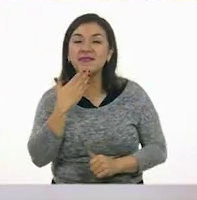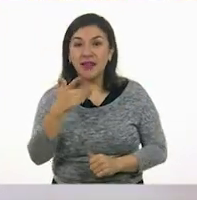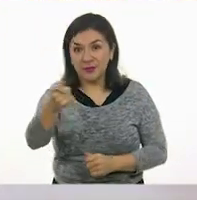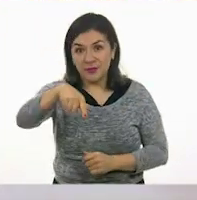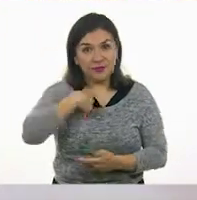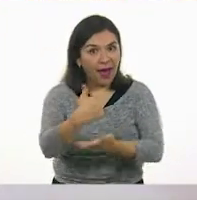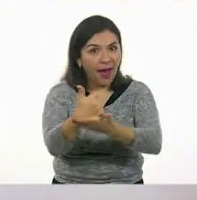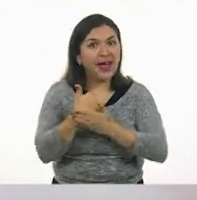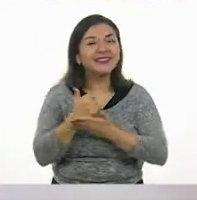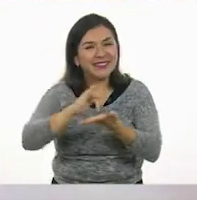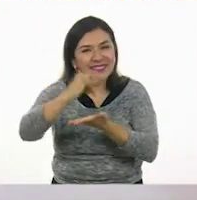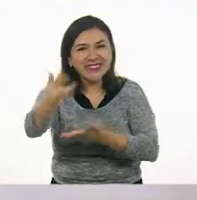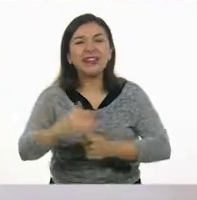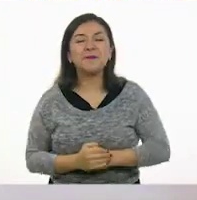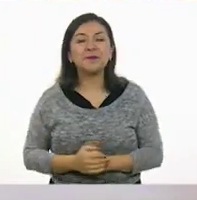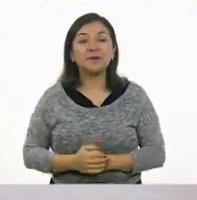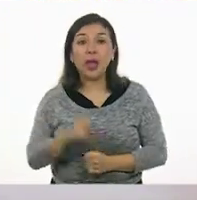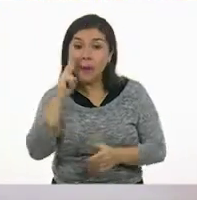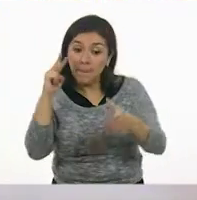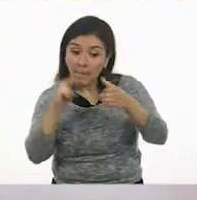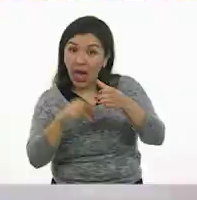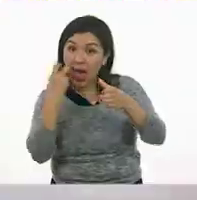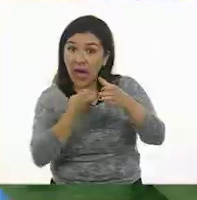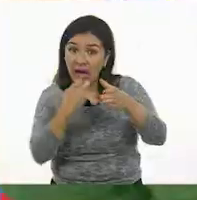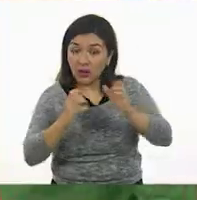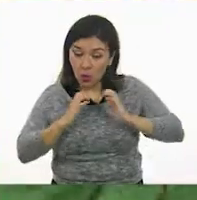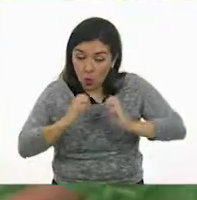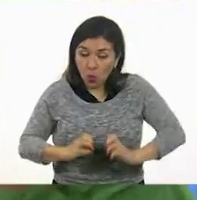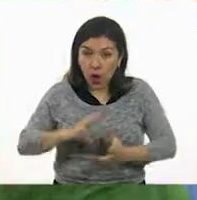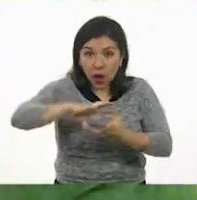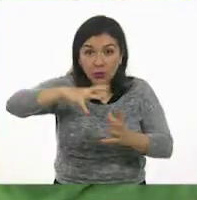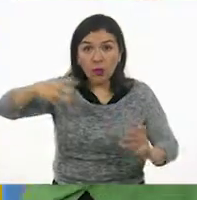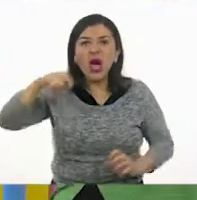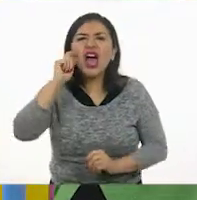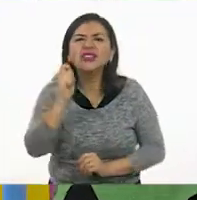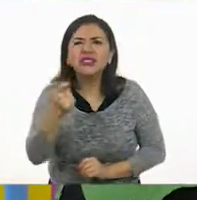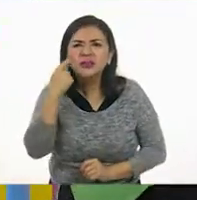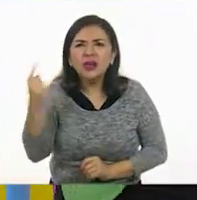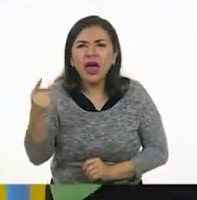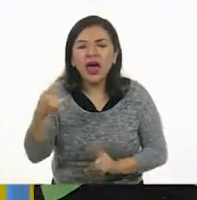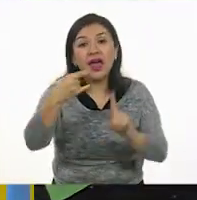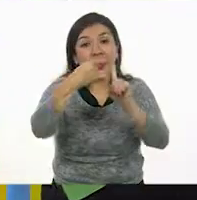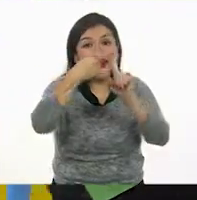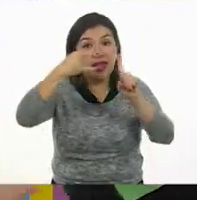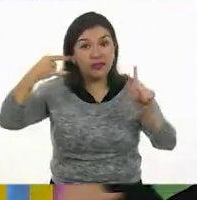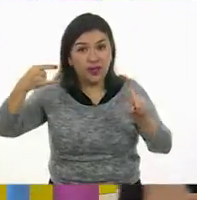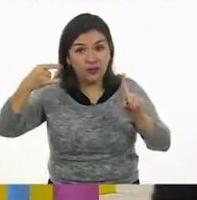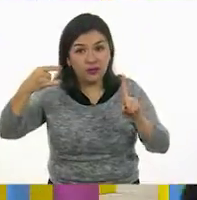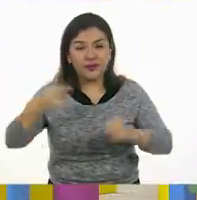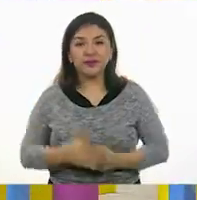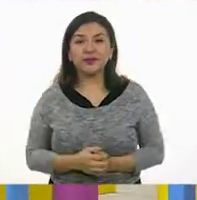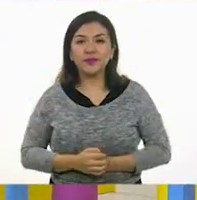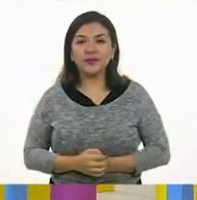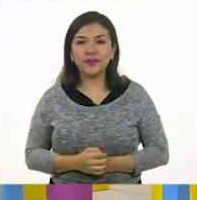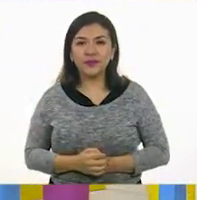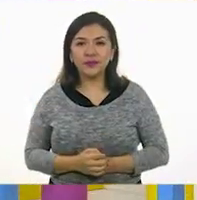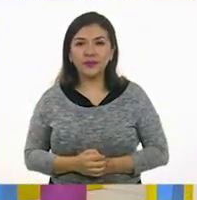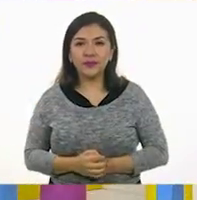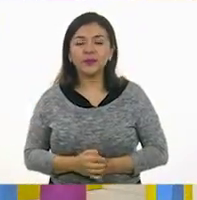¿me ayudaron? Y la base de este cuerpo geométrico es un rectángulo. Rectángulo.